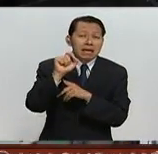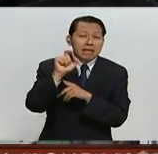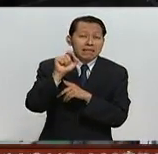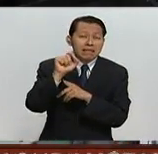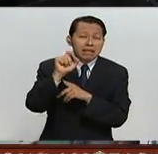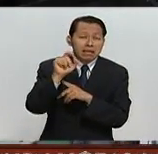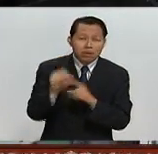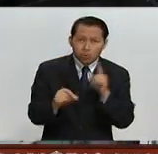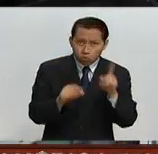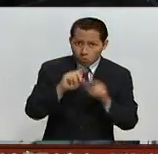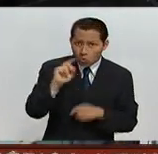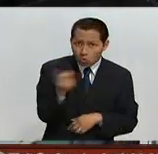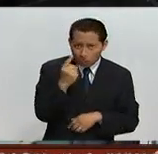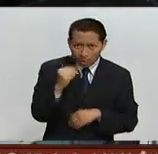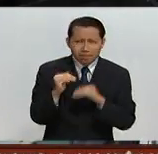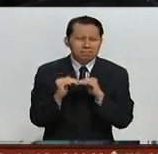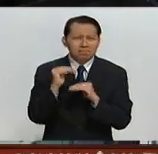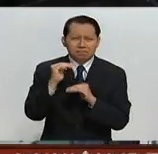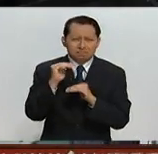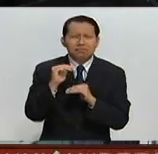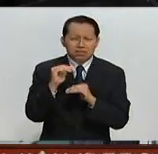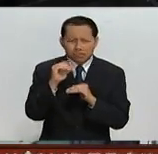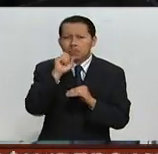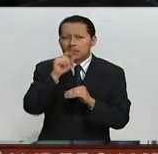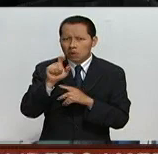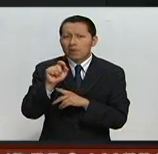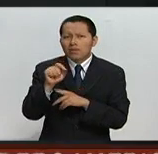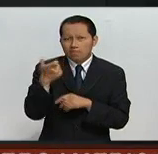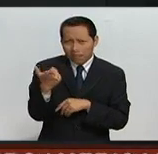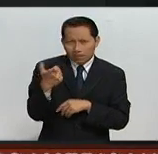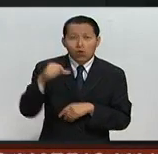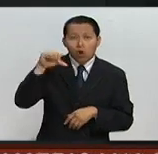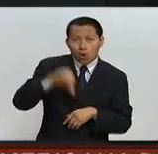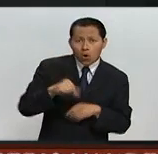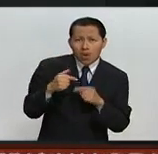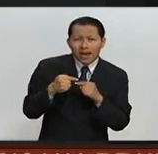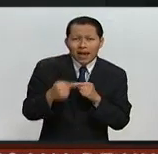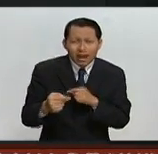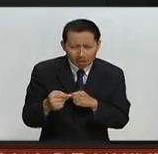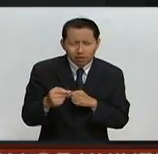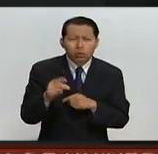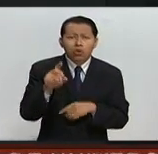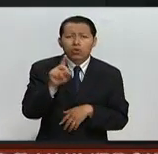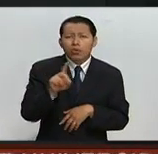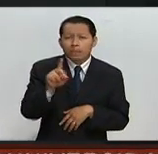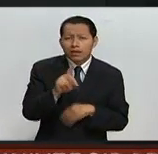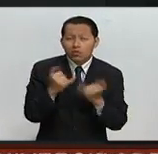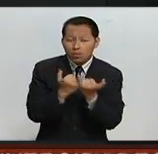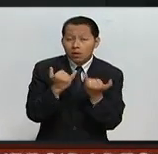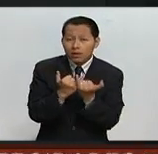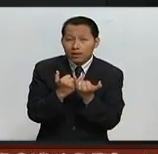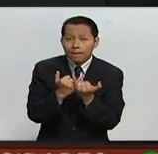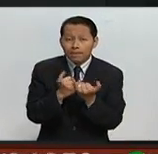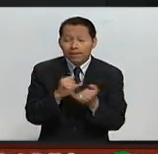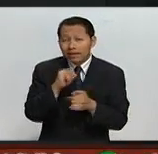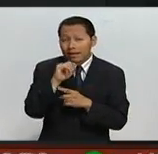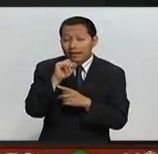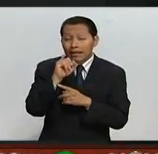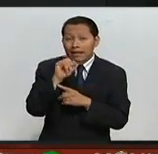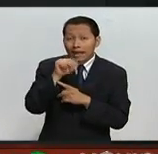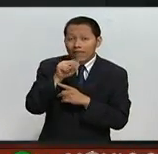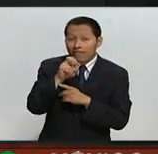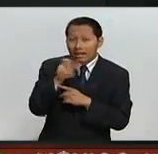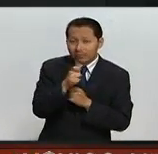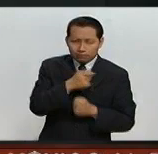dólar entre hoy y el domingo. Es parte de esta consecuencia. El IBEX de España inició la